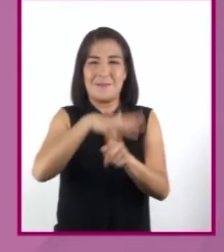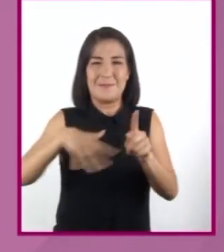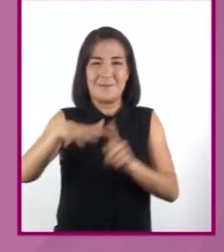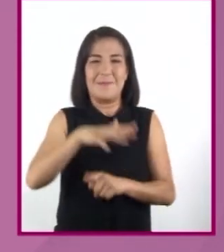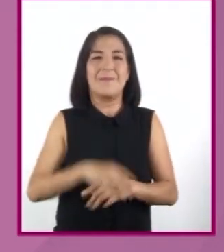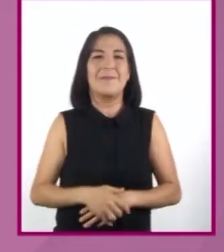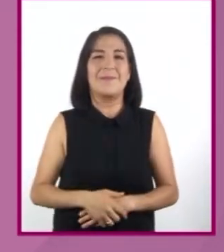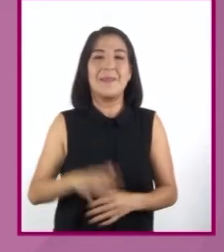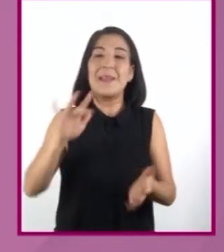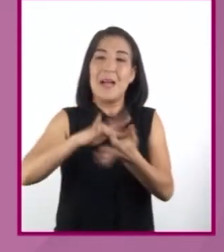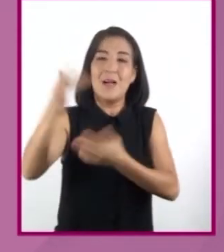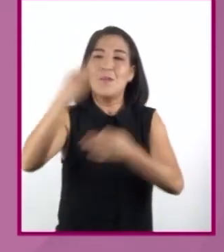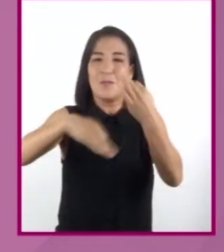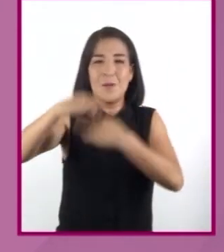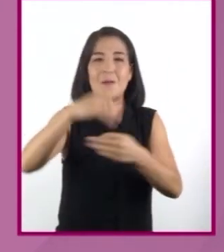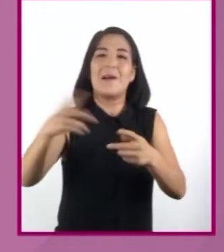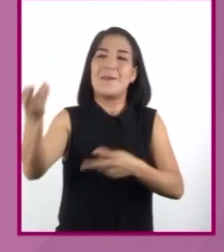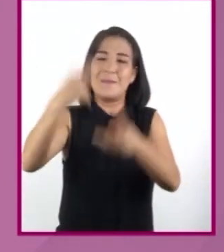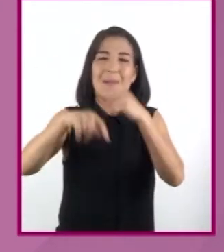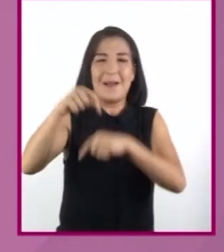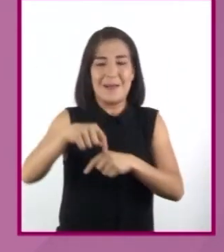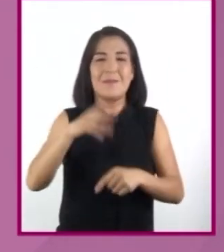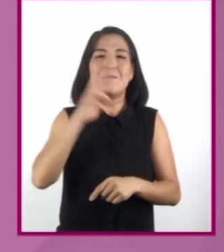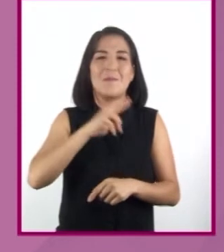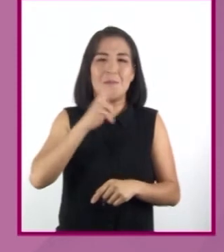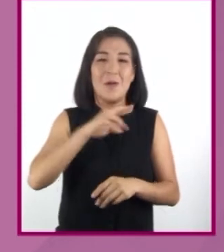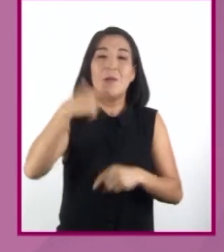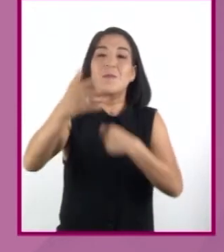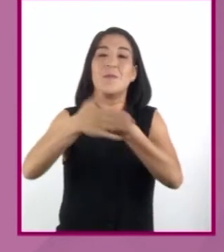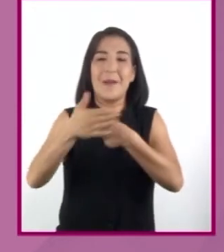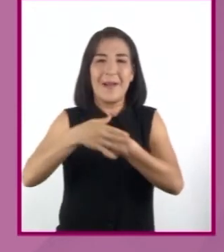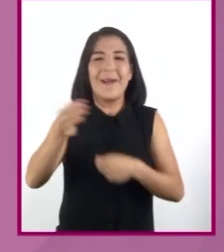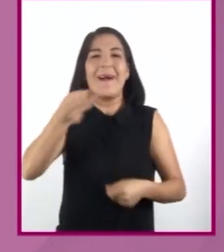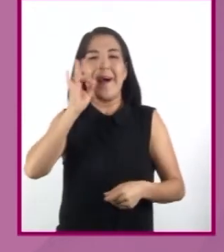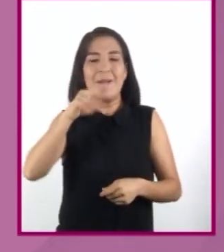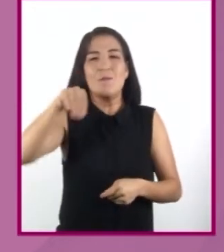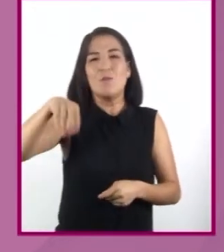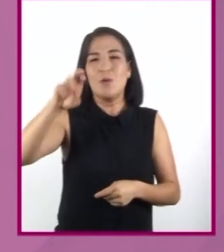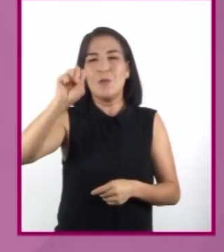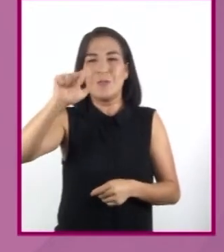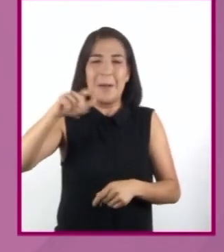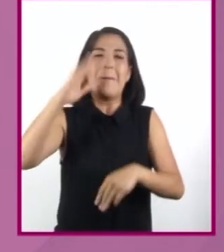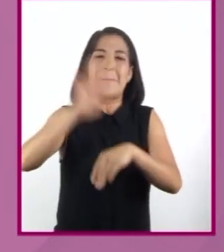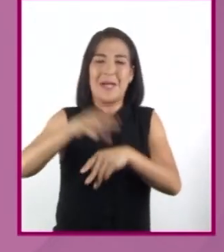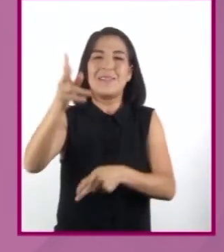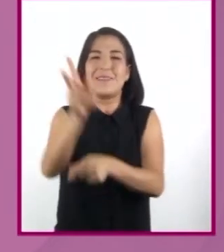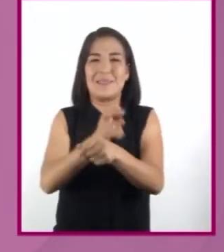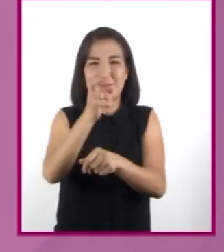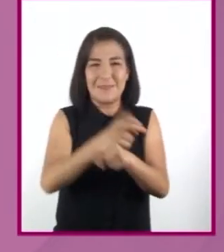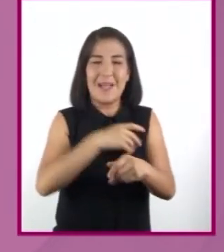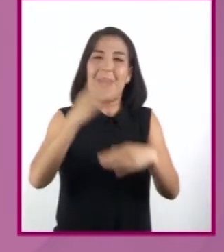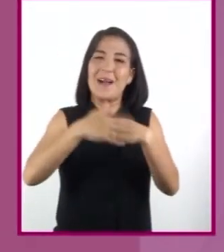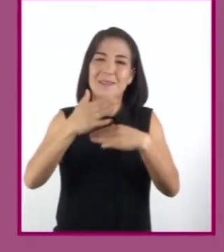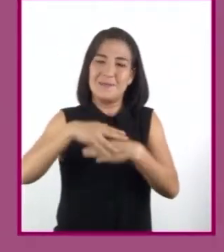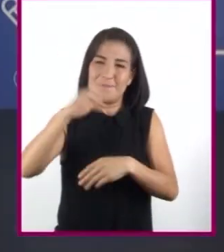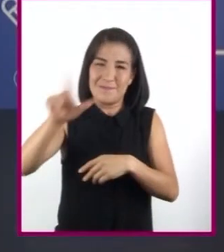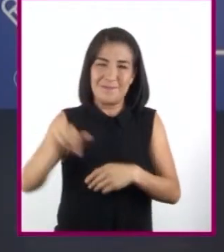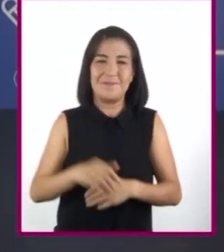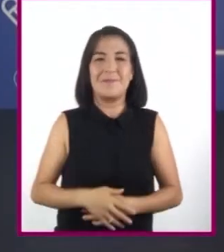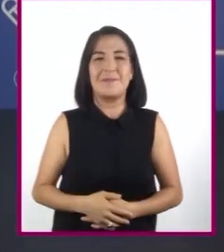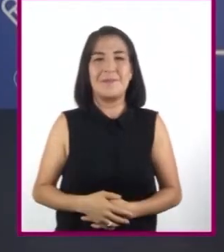Gracias a todos por acompañarnos. Muy pronto el Café de las Musas tendrá más invitados. ¡Hasta la próxima!